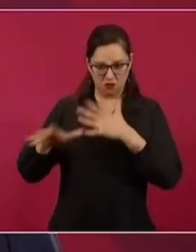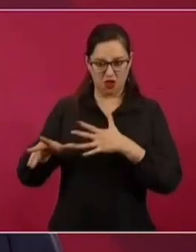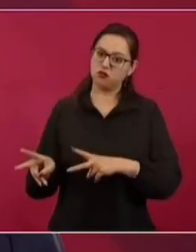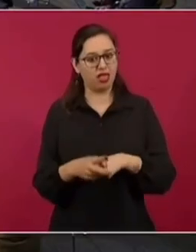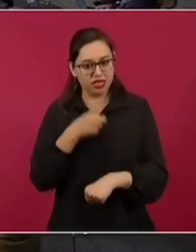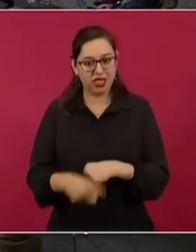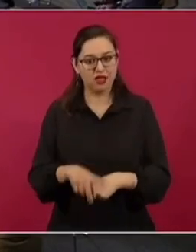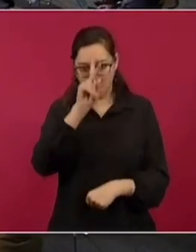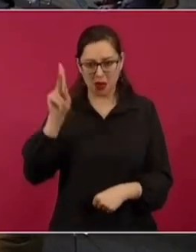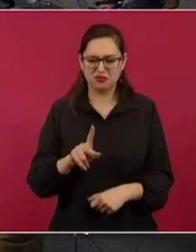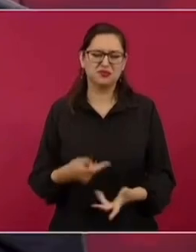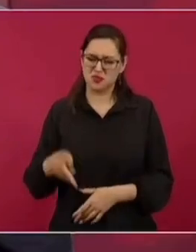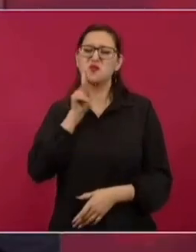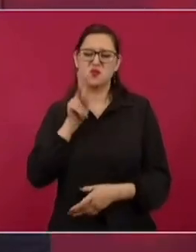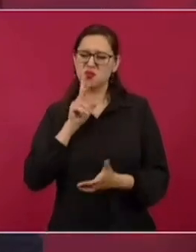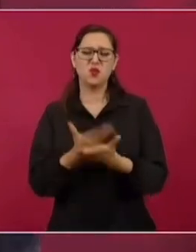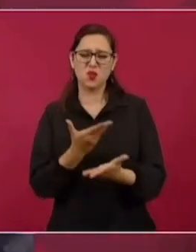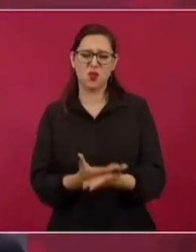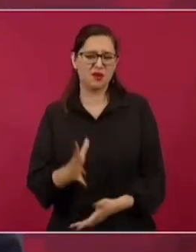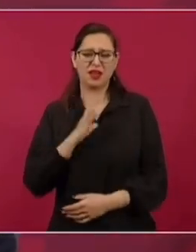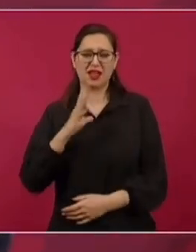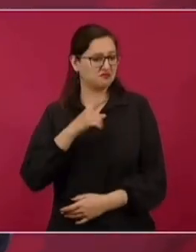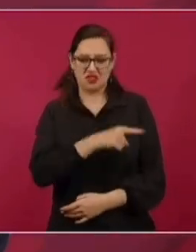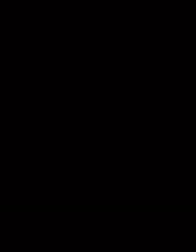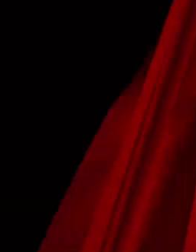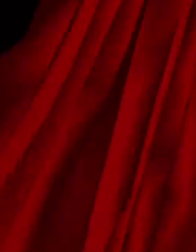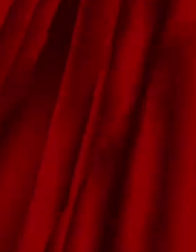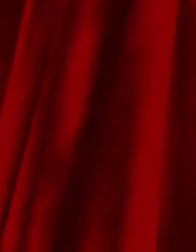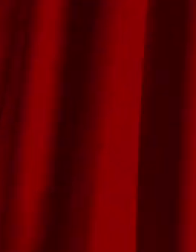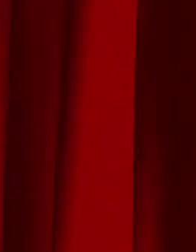robó la elección presidencial y hay pruebas suficientes.